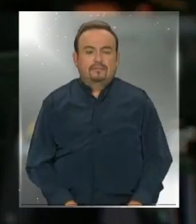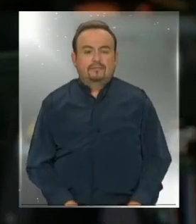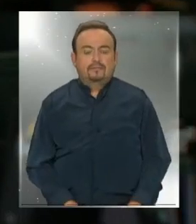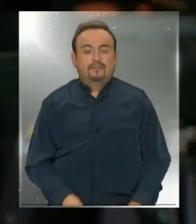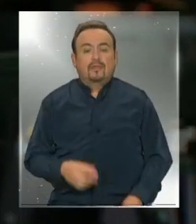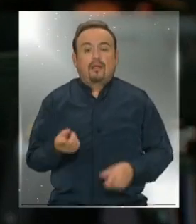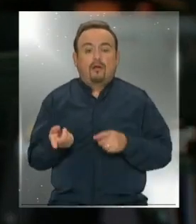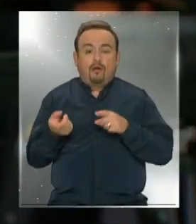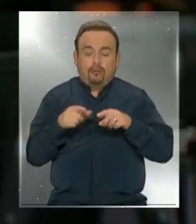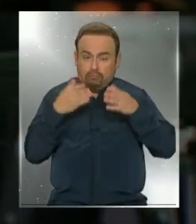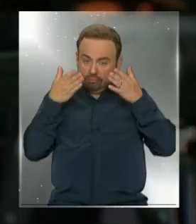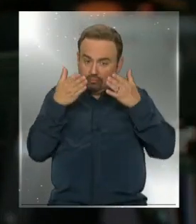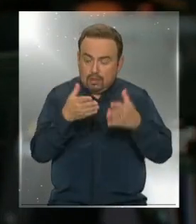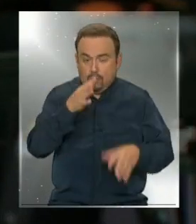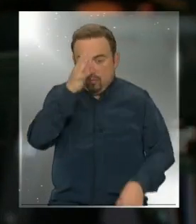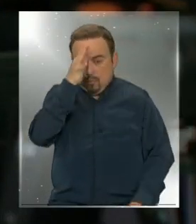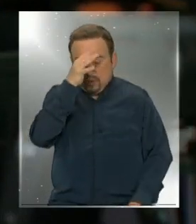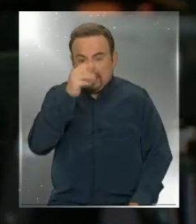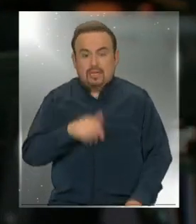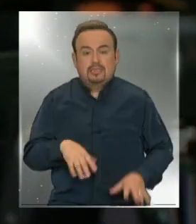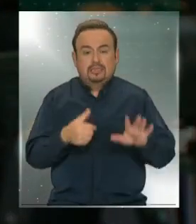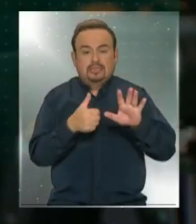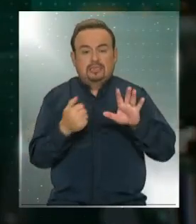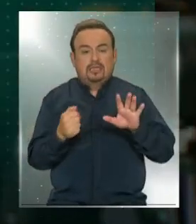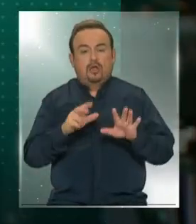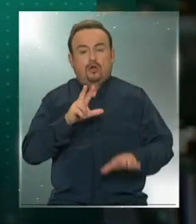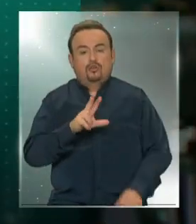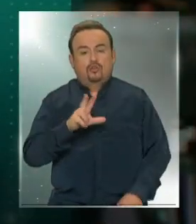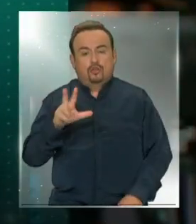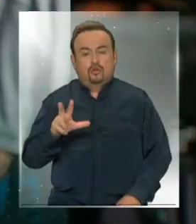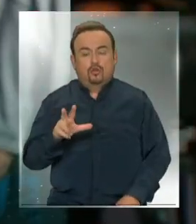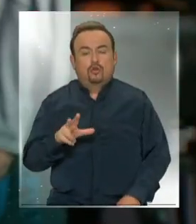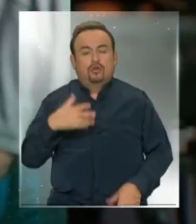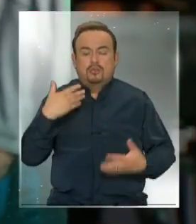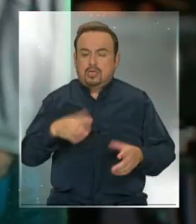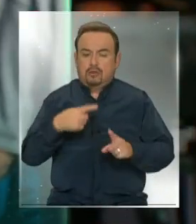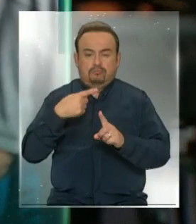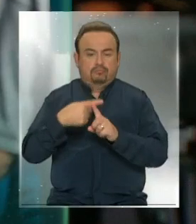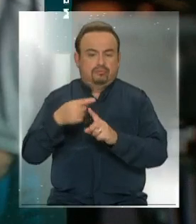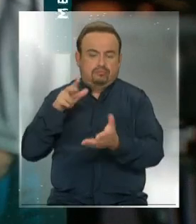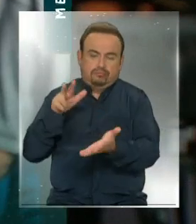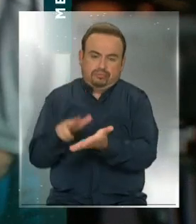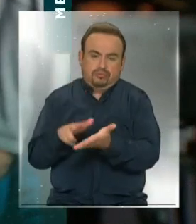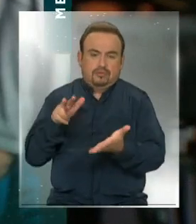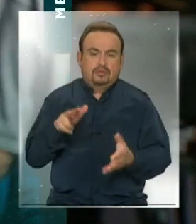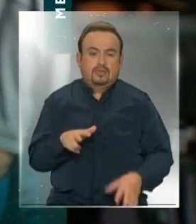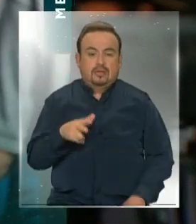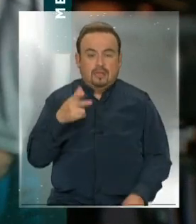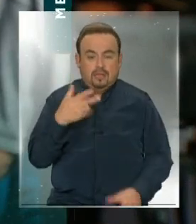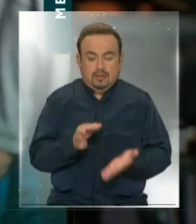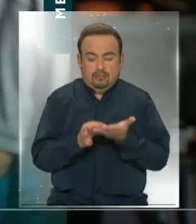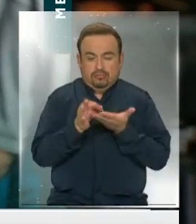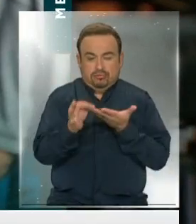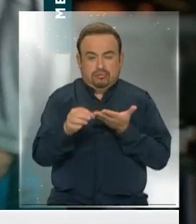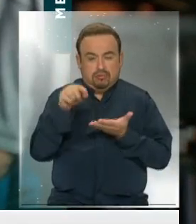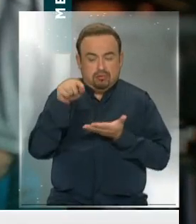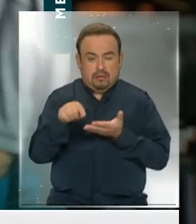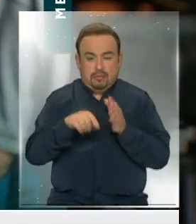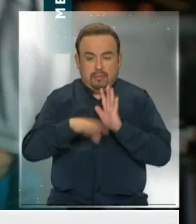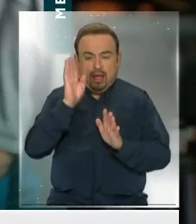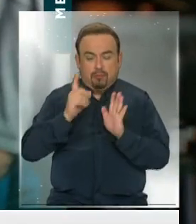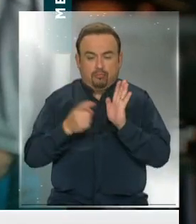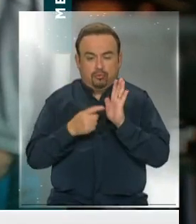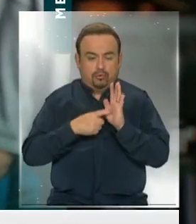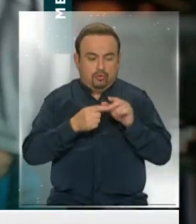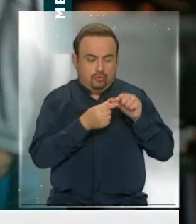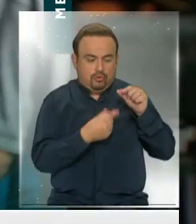A volver a poner foco ahora en Puente Alto son 688 contagios en esta comuna, la cifra comunal más alta del país, números que